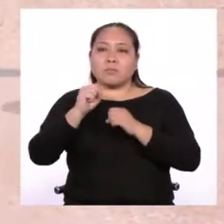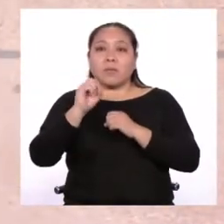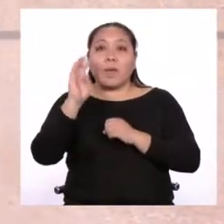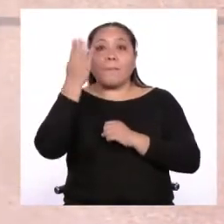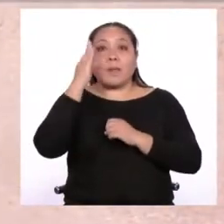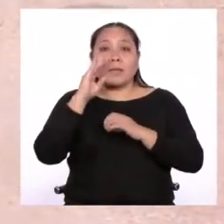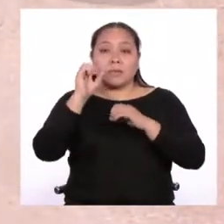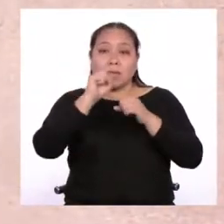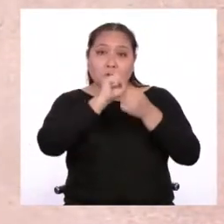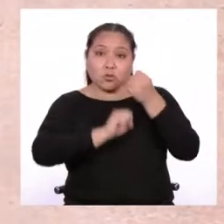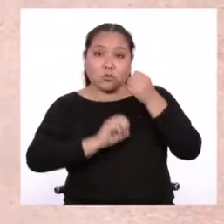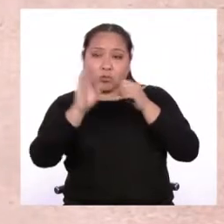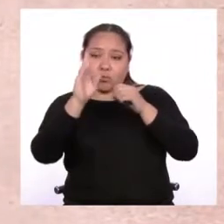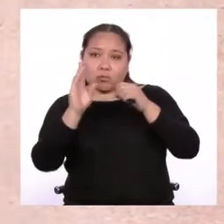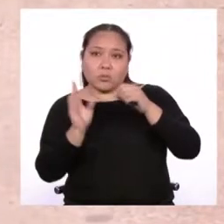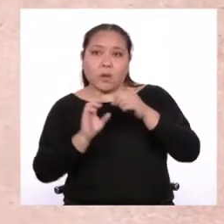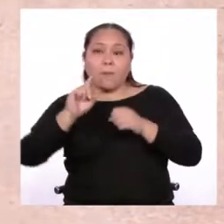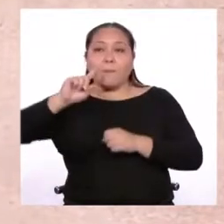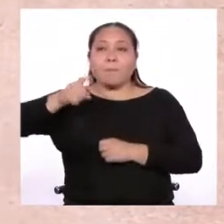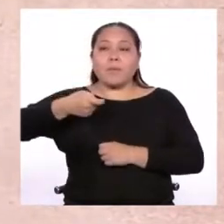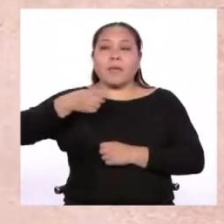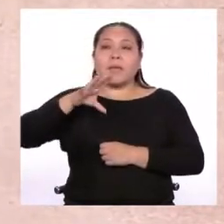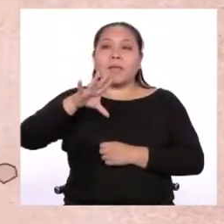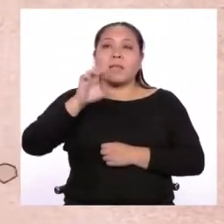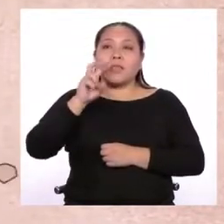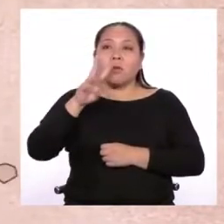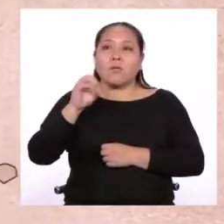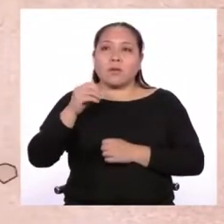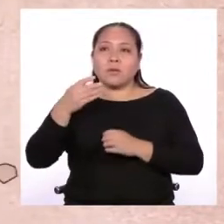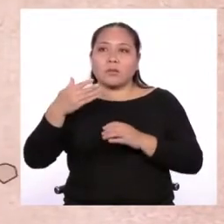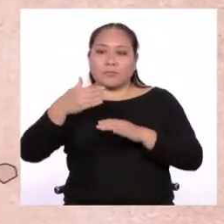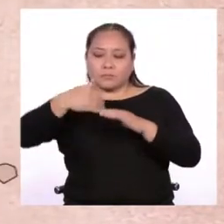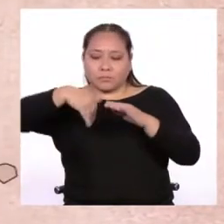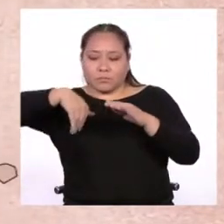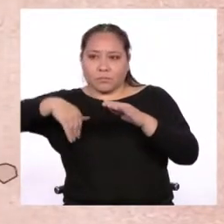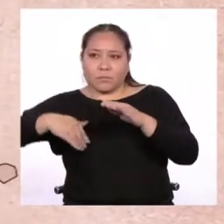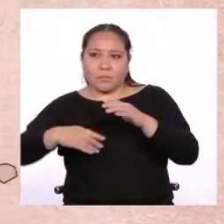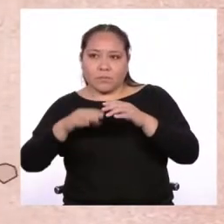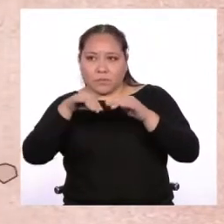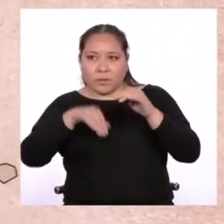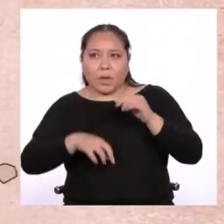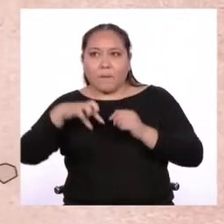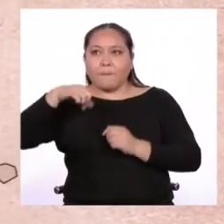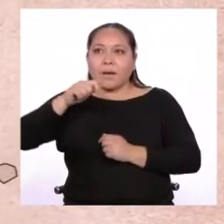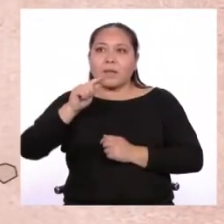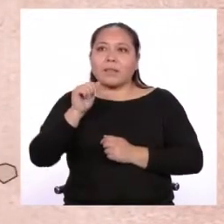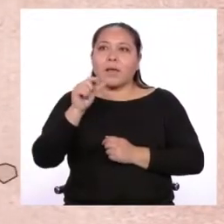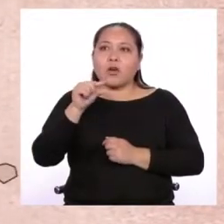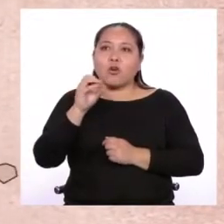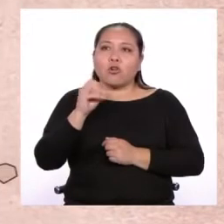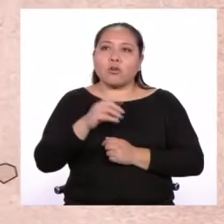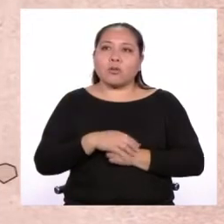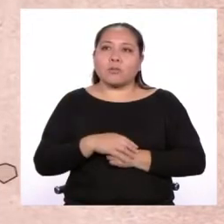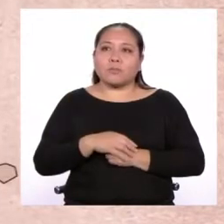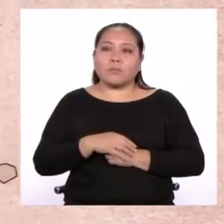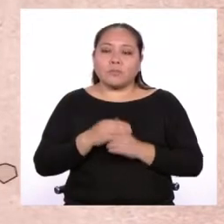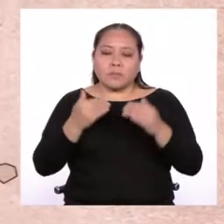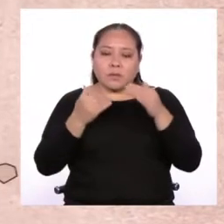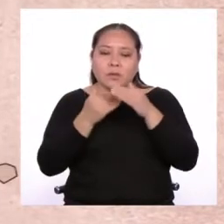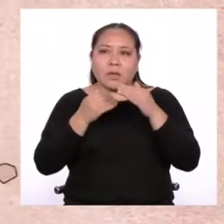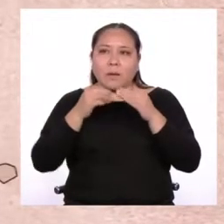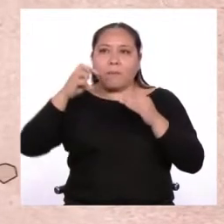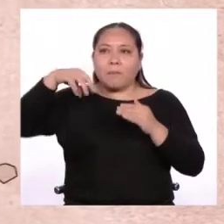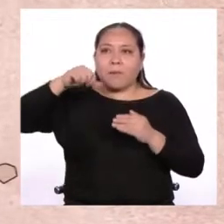Brasil, el 21 de noviembre de 1520, cruzaron el sur de la Patagonia, en el lugar llamado hoy Estrecho de